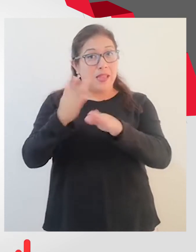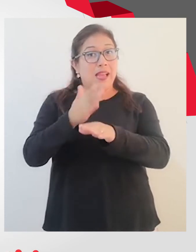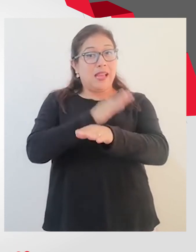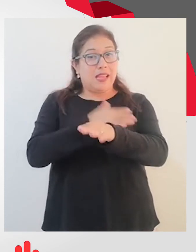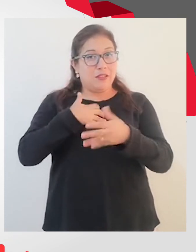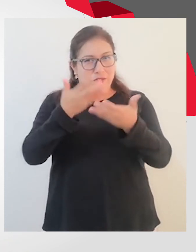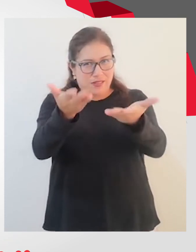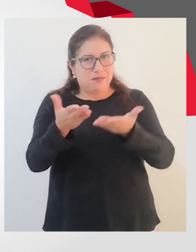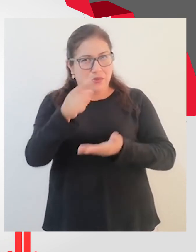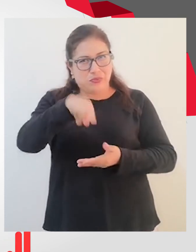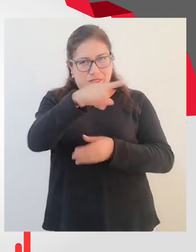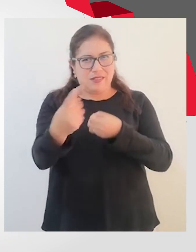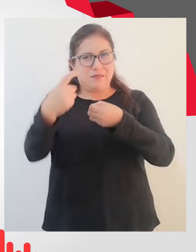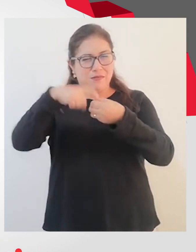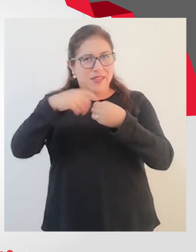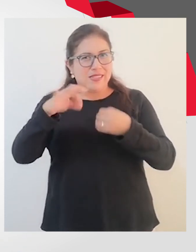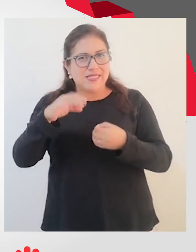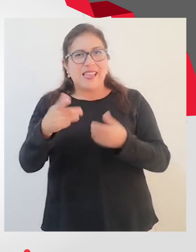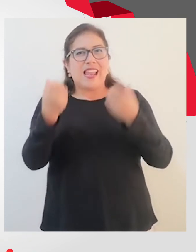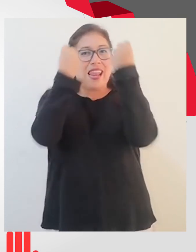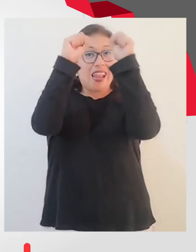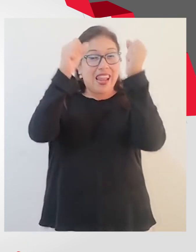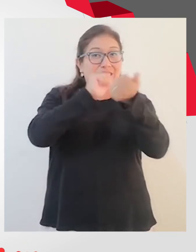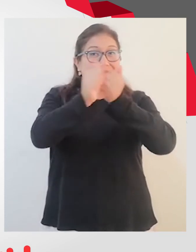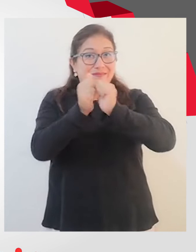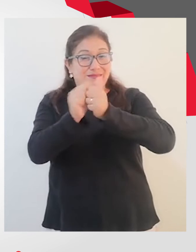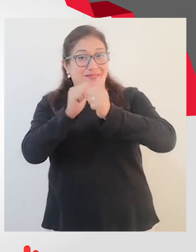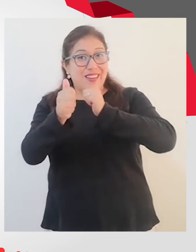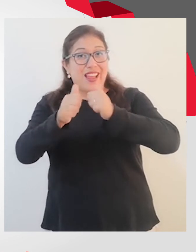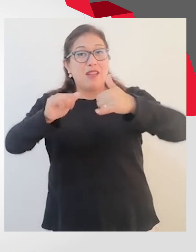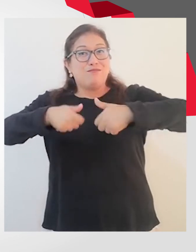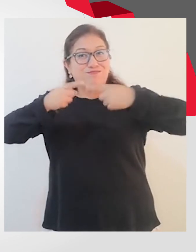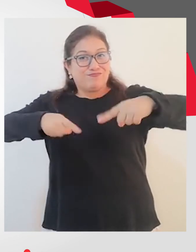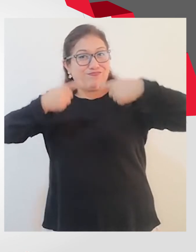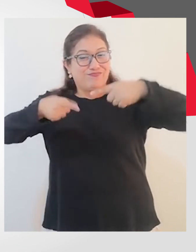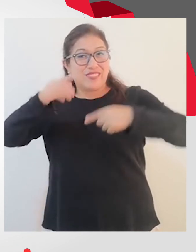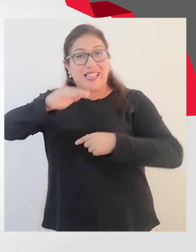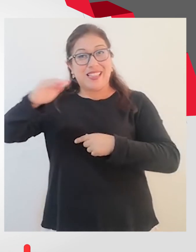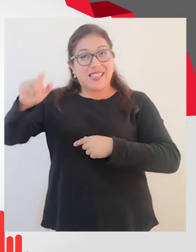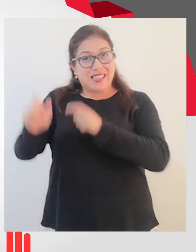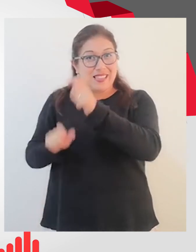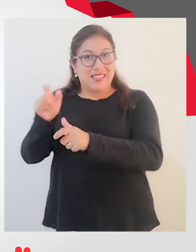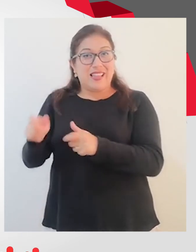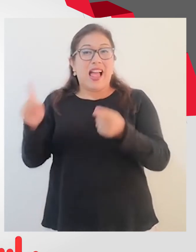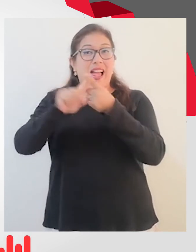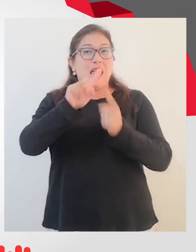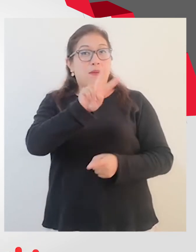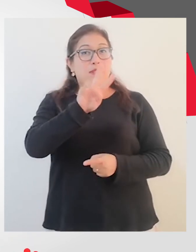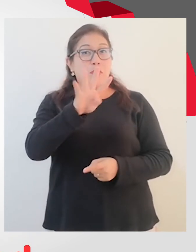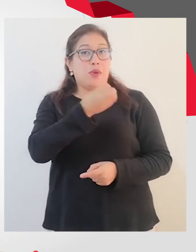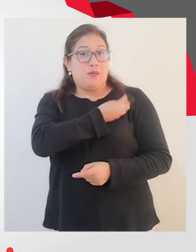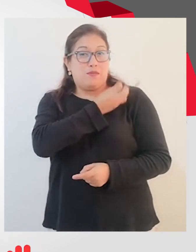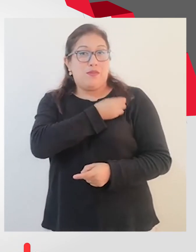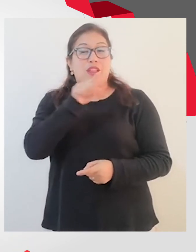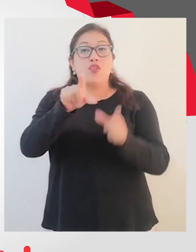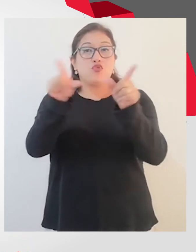antes invitarles que ustedes participen de la Algarabía Deportiva de la Copa América de talla baja que se realiza hasta el 24